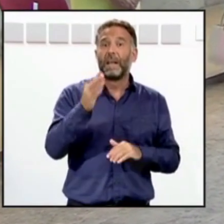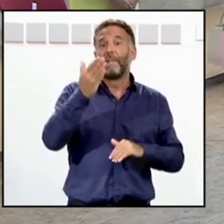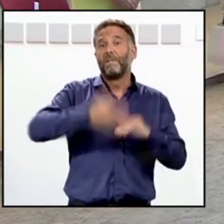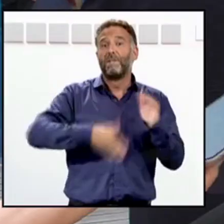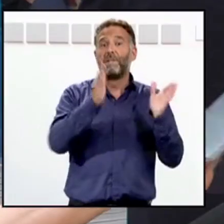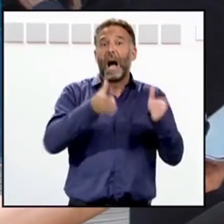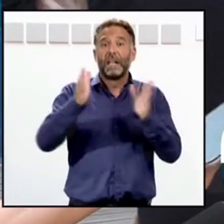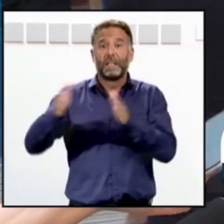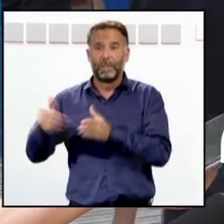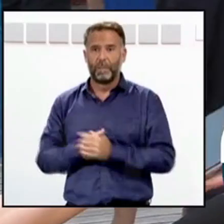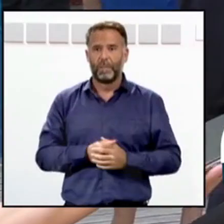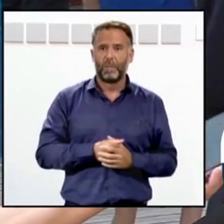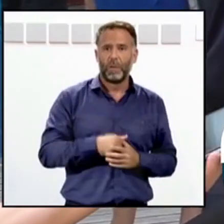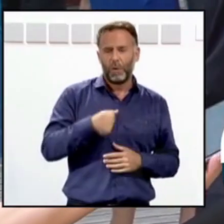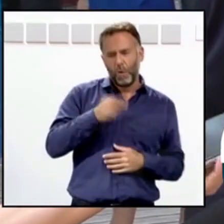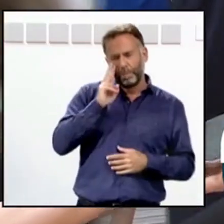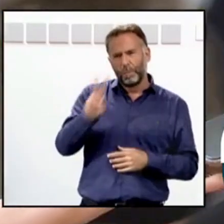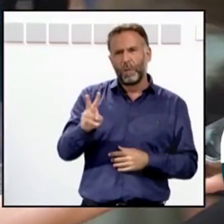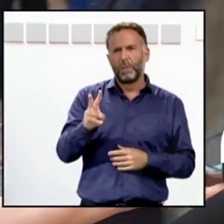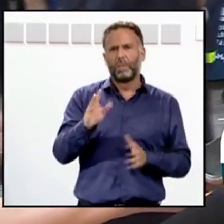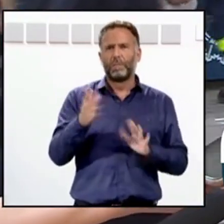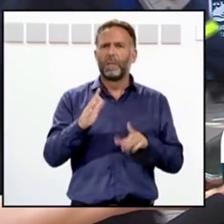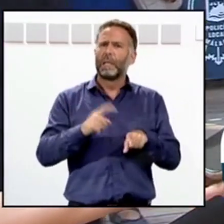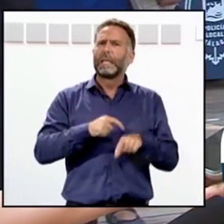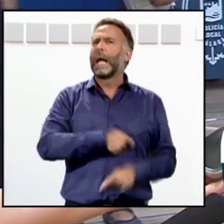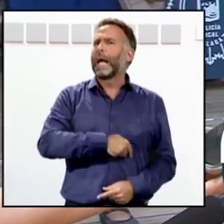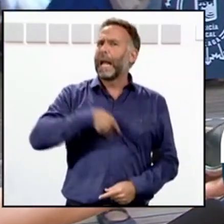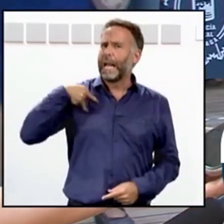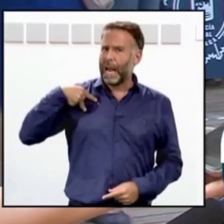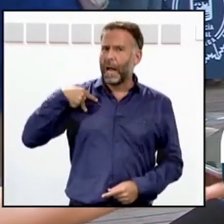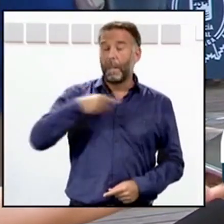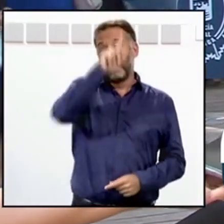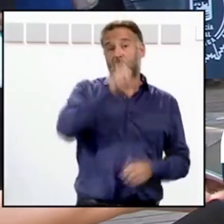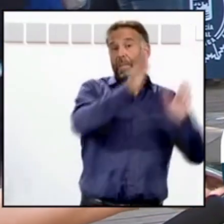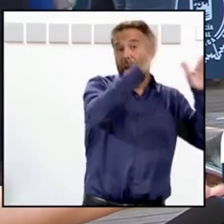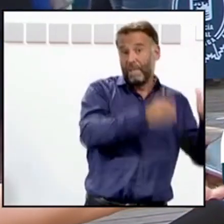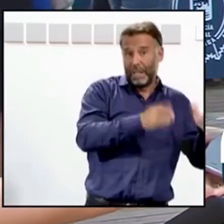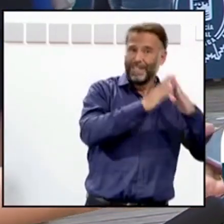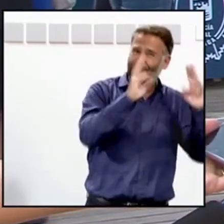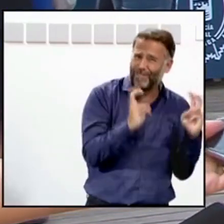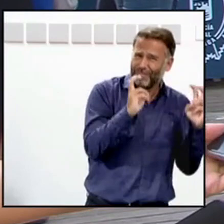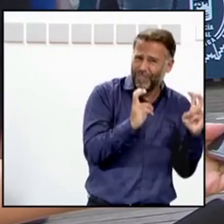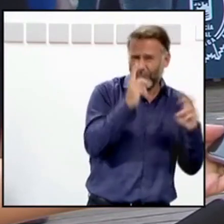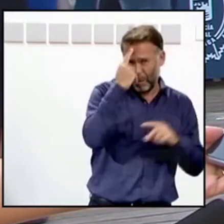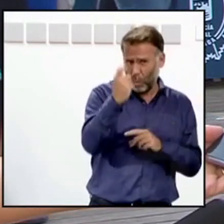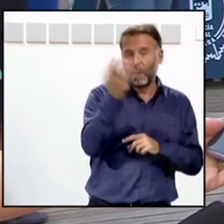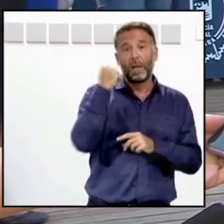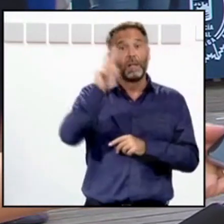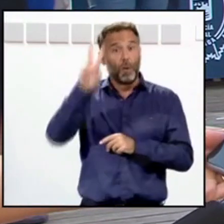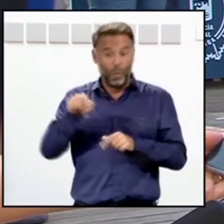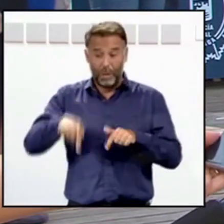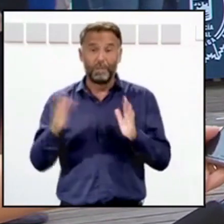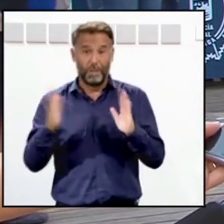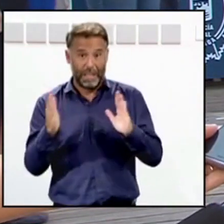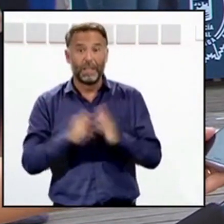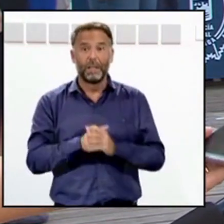desescalada. Yo creo que la percepción que tengo es que con carácter general, tanto en la primera fase de confinamiento estricto como en las distintas, el